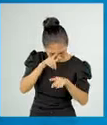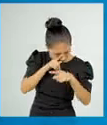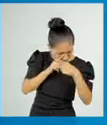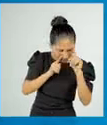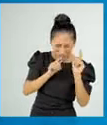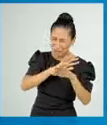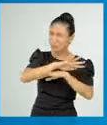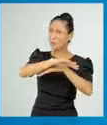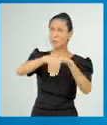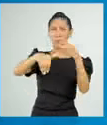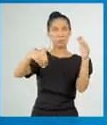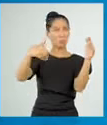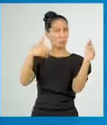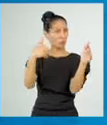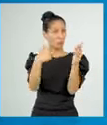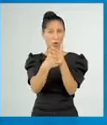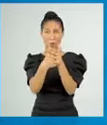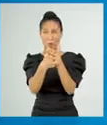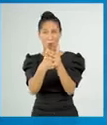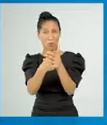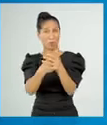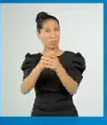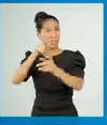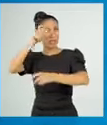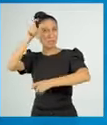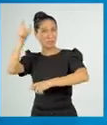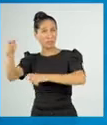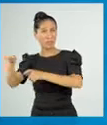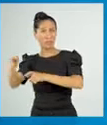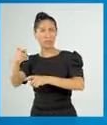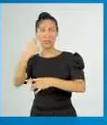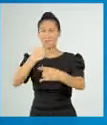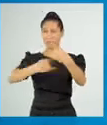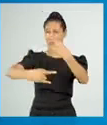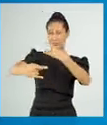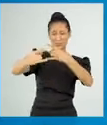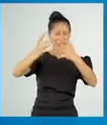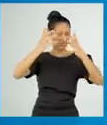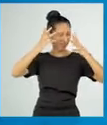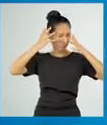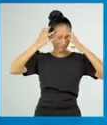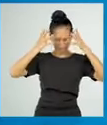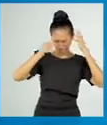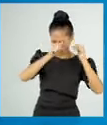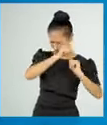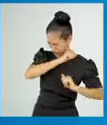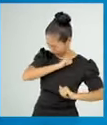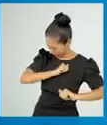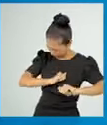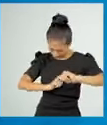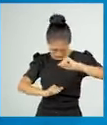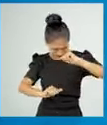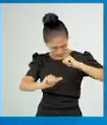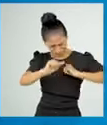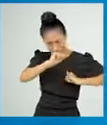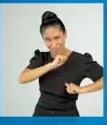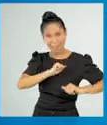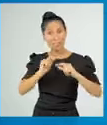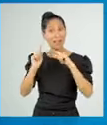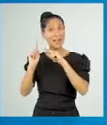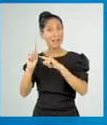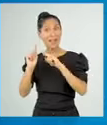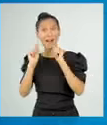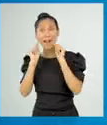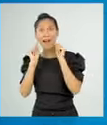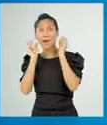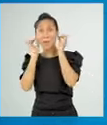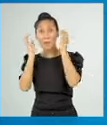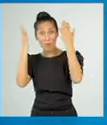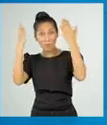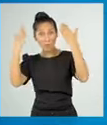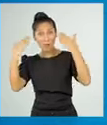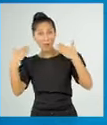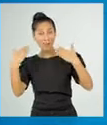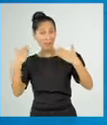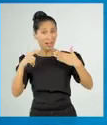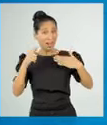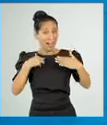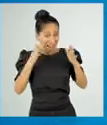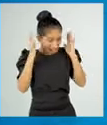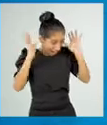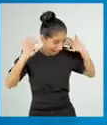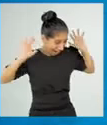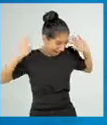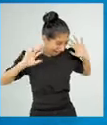los vicios que afligen a la humanidad. En vano, Pandora trataba desesperadamente de cerrar el cofre.